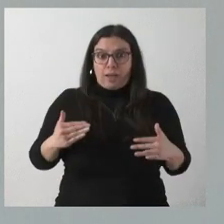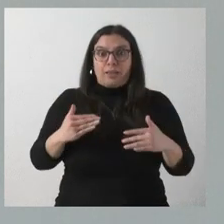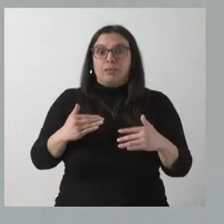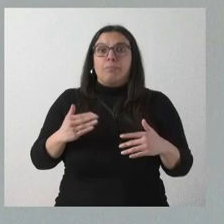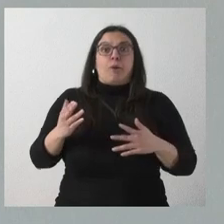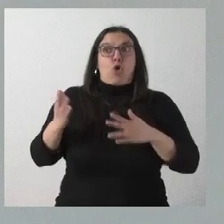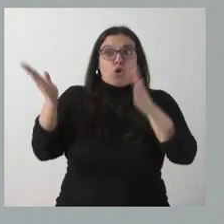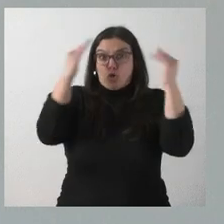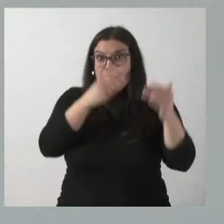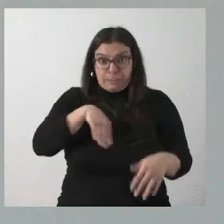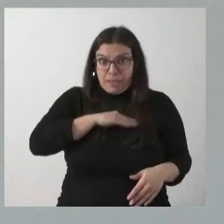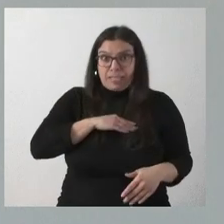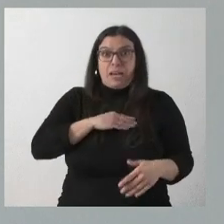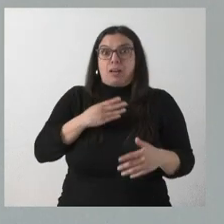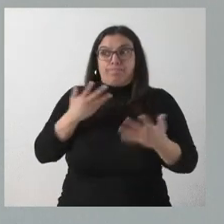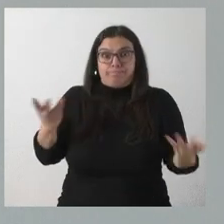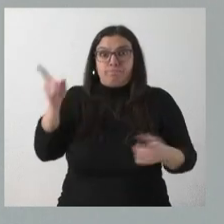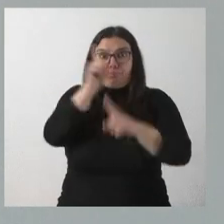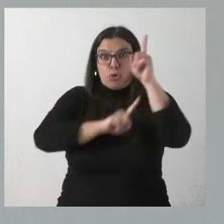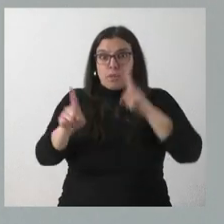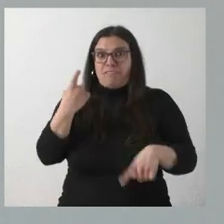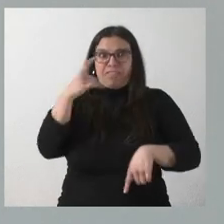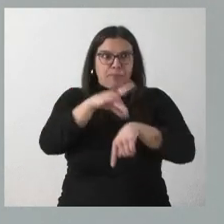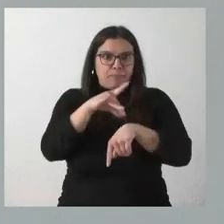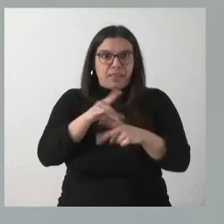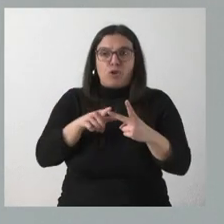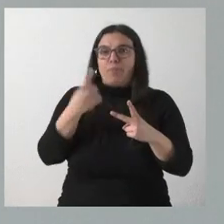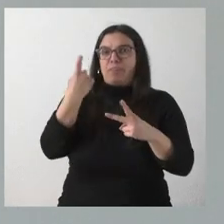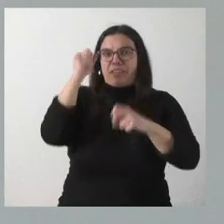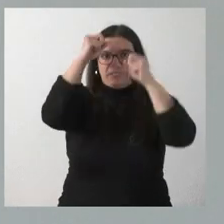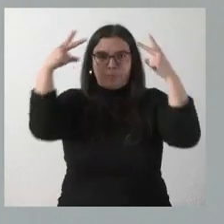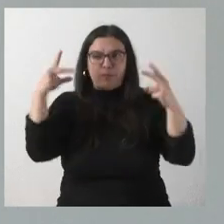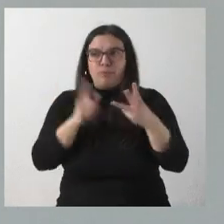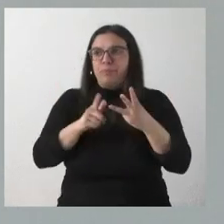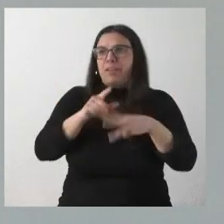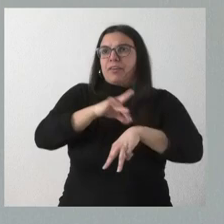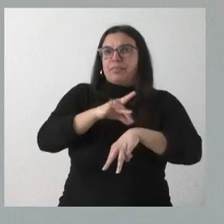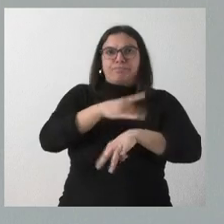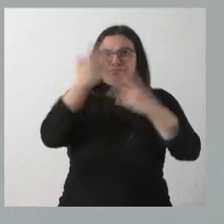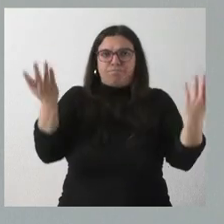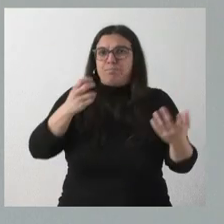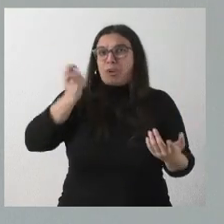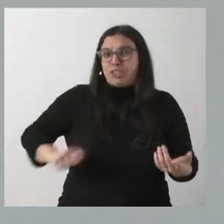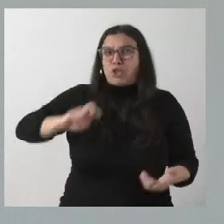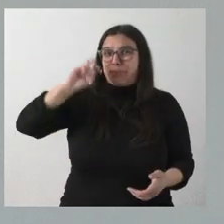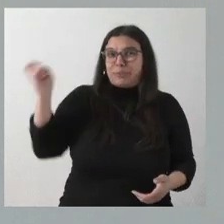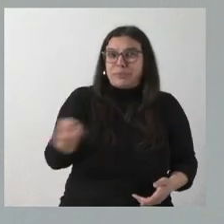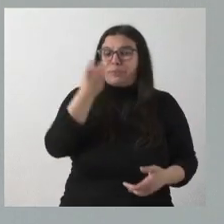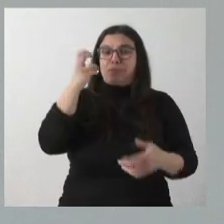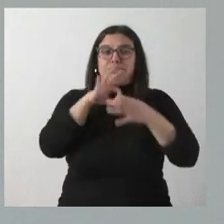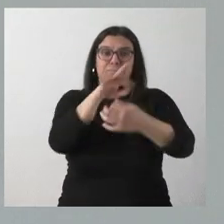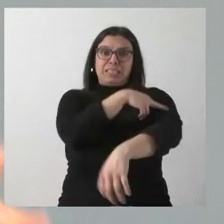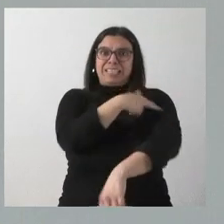contexto de España. En España faltan médicos, faltan personal de enfermería, faltan otras profesiones sanitarias muy